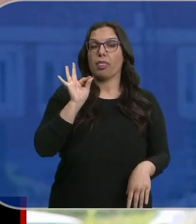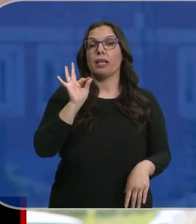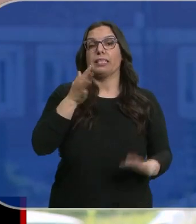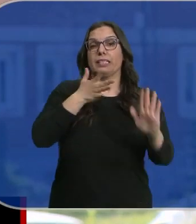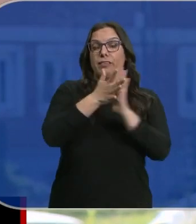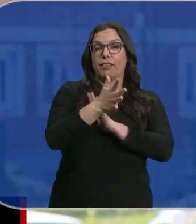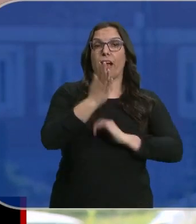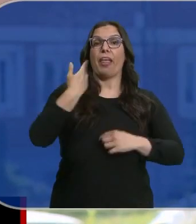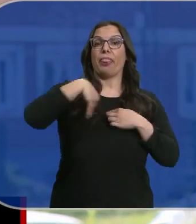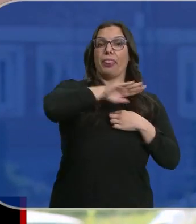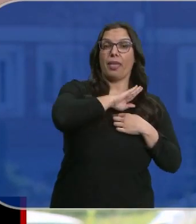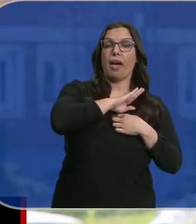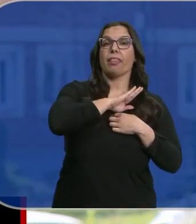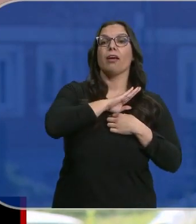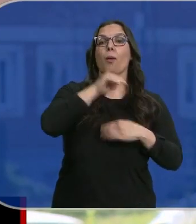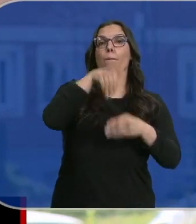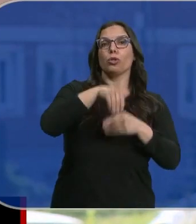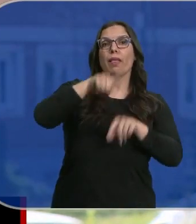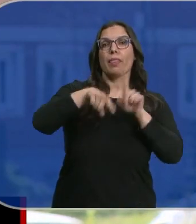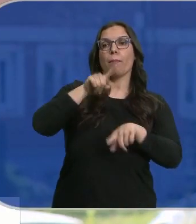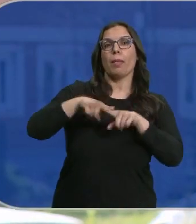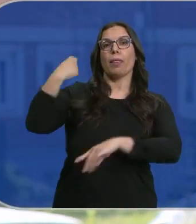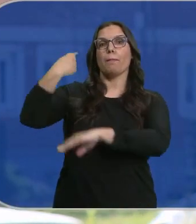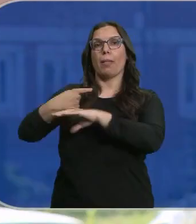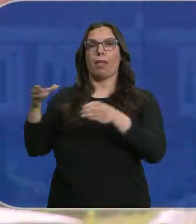que Yolanda Díaz votará lo que diga Unidas Podemos.